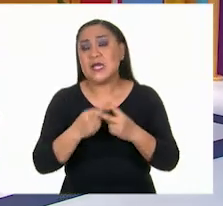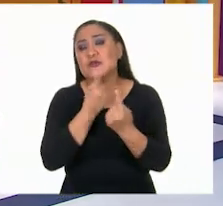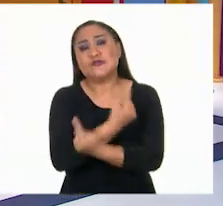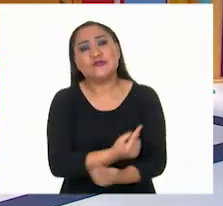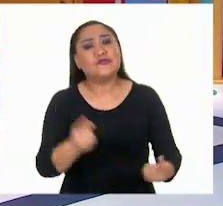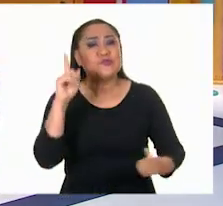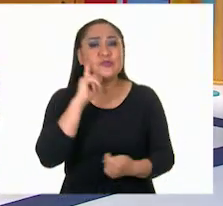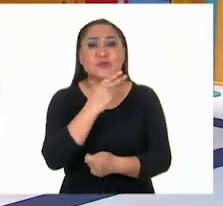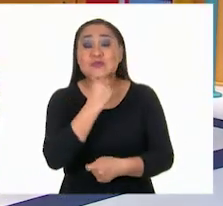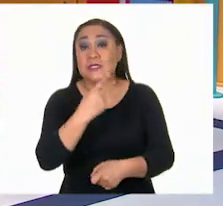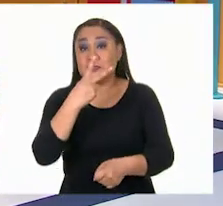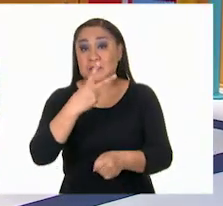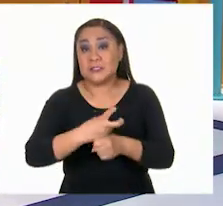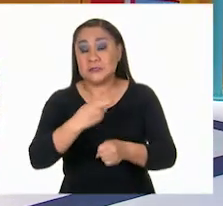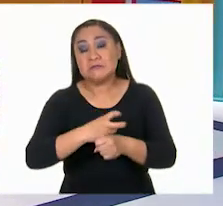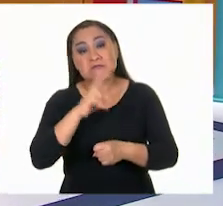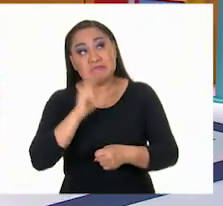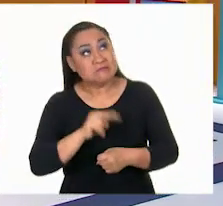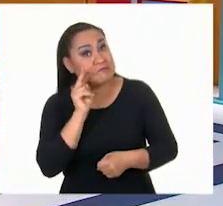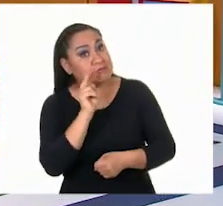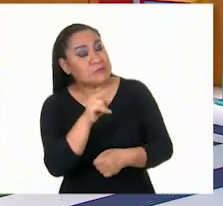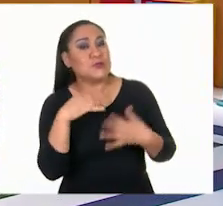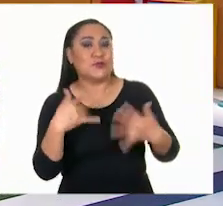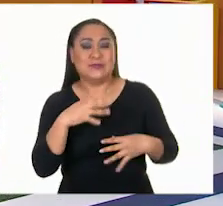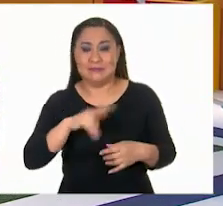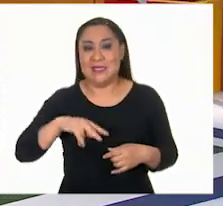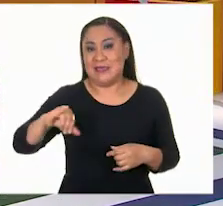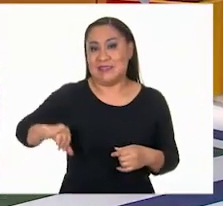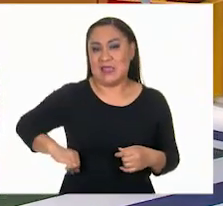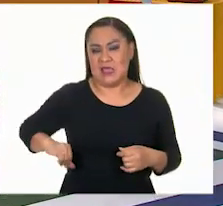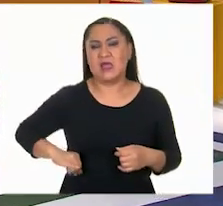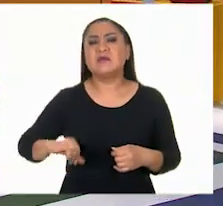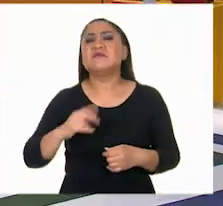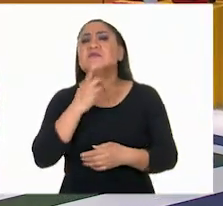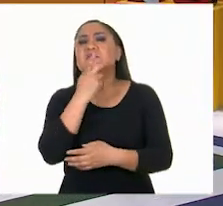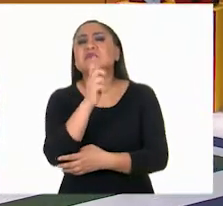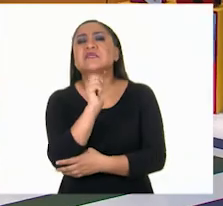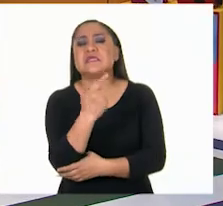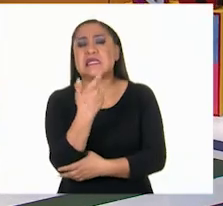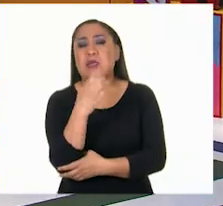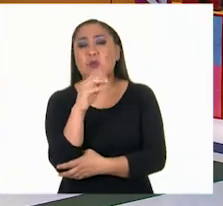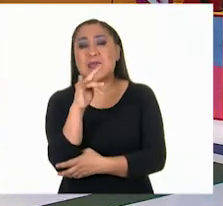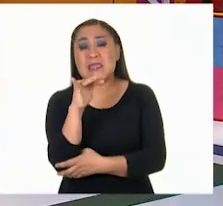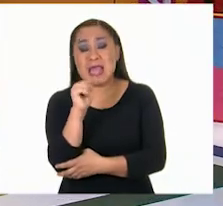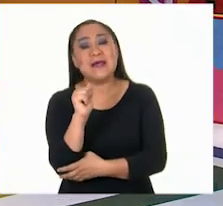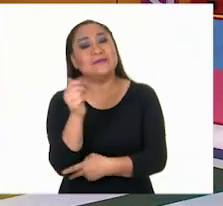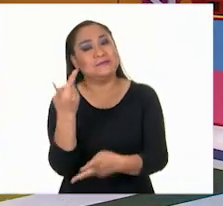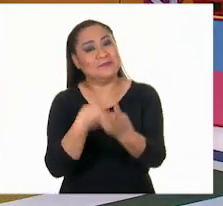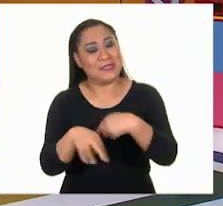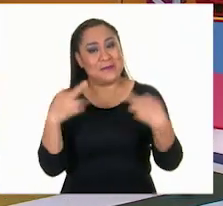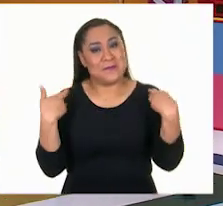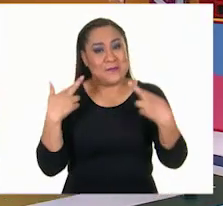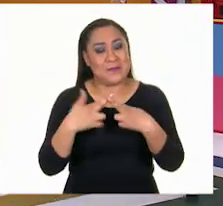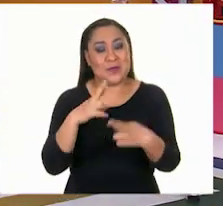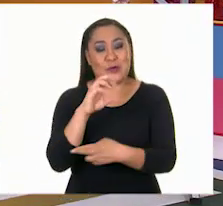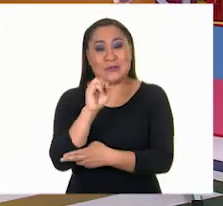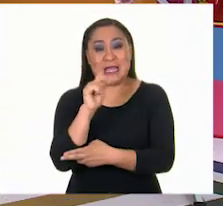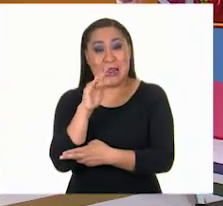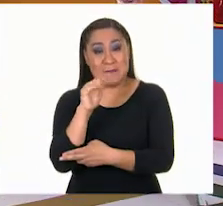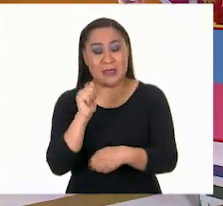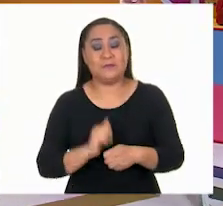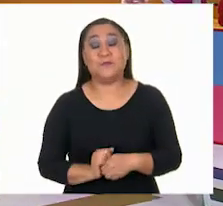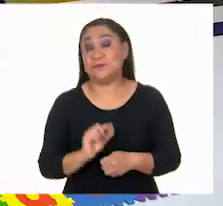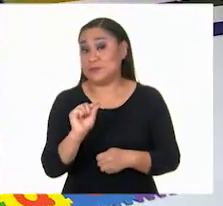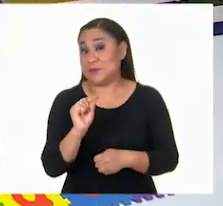y niños de segundo grado que suena muy interesante porque lleva por título Geometría con la maestra Rosalba. Pero antes de comenzar,